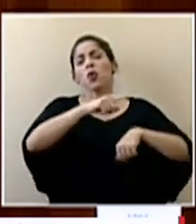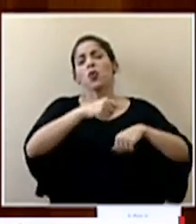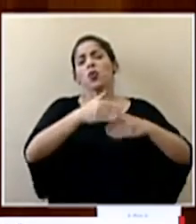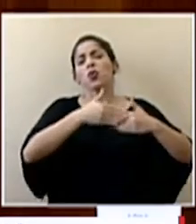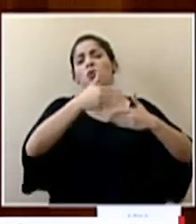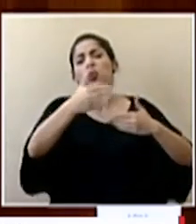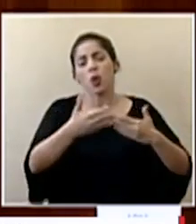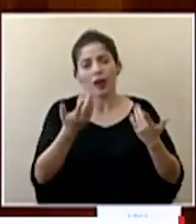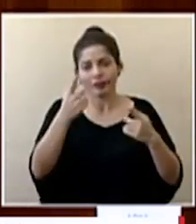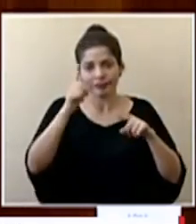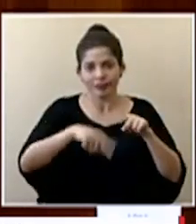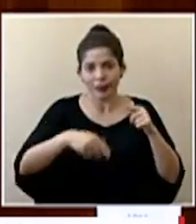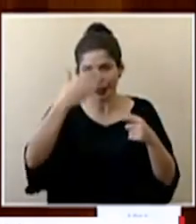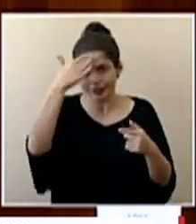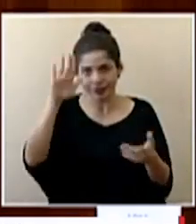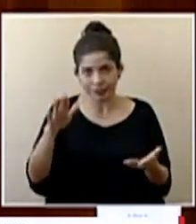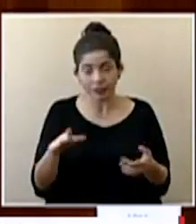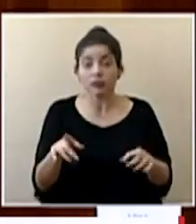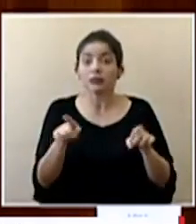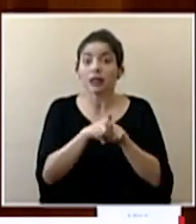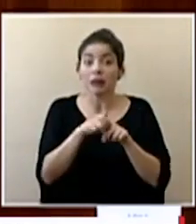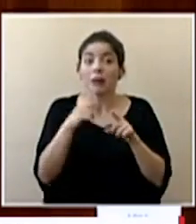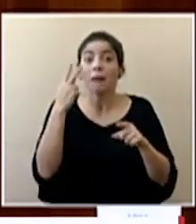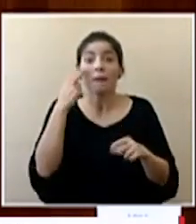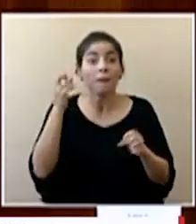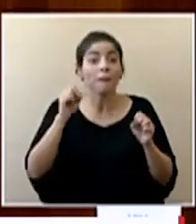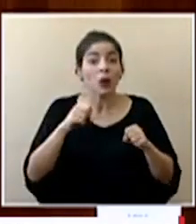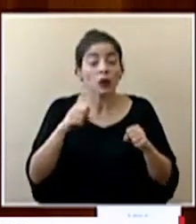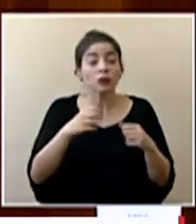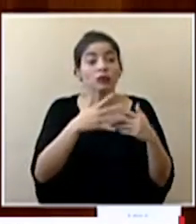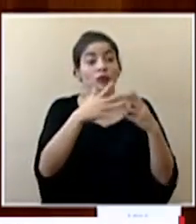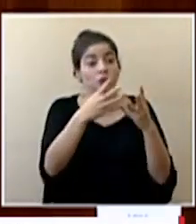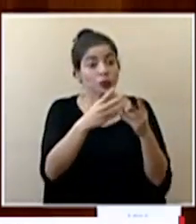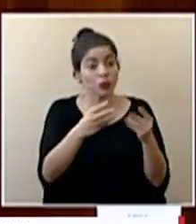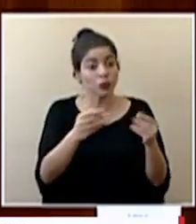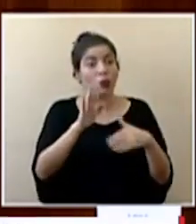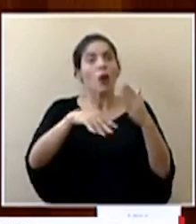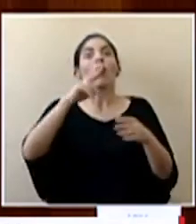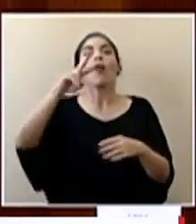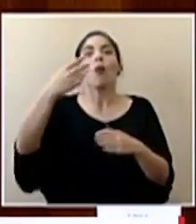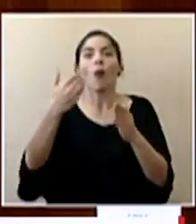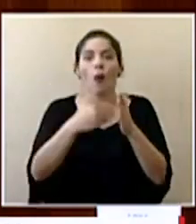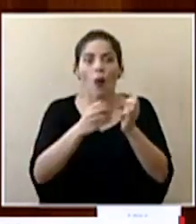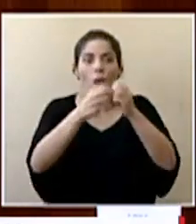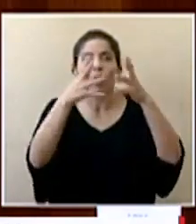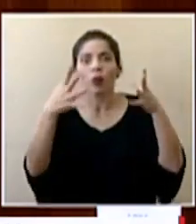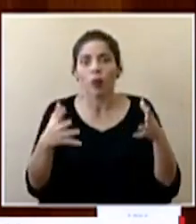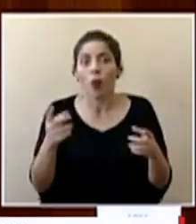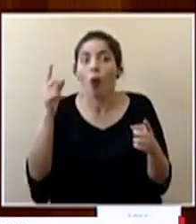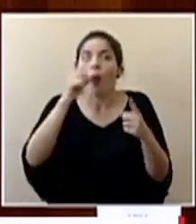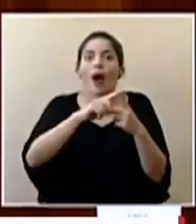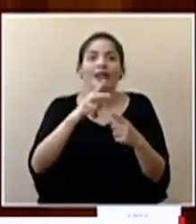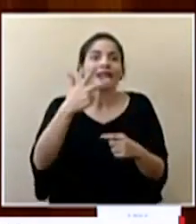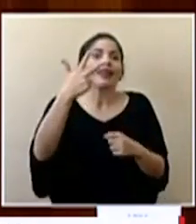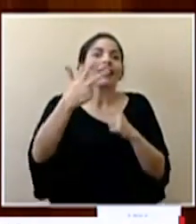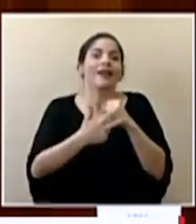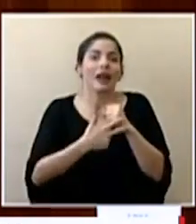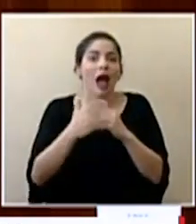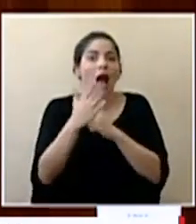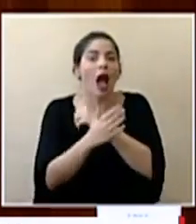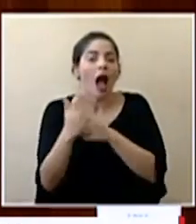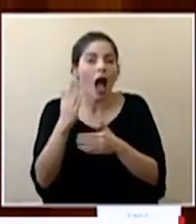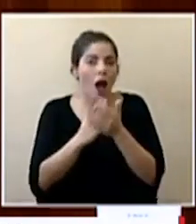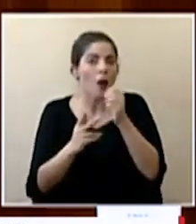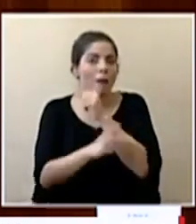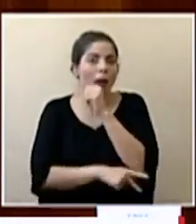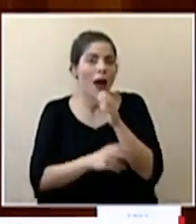pandémica y recordemos que incluso podrían haber una segunda ola en algunos casos hasta tres ola se han planteado en algunos países pero